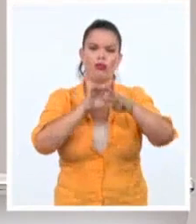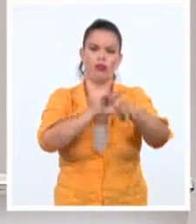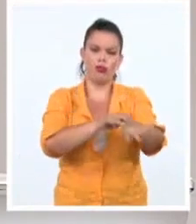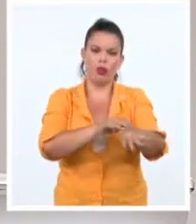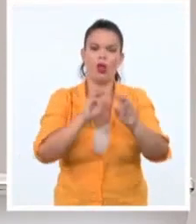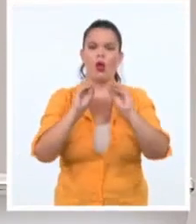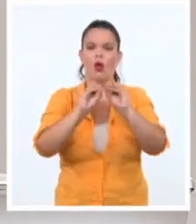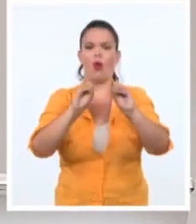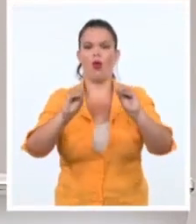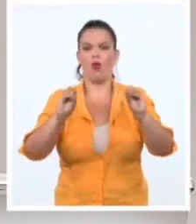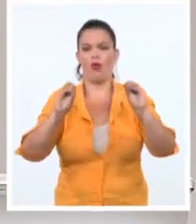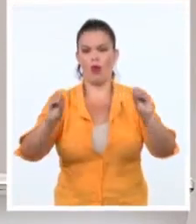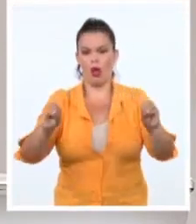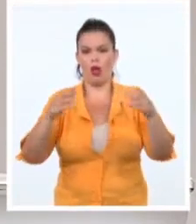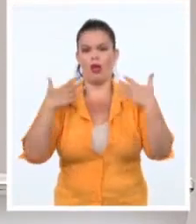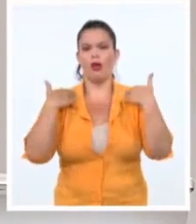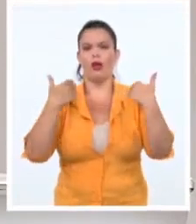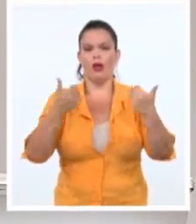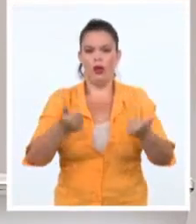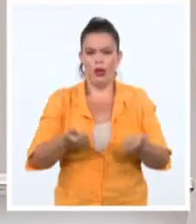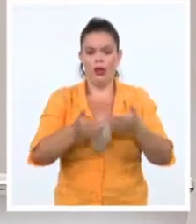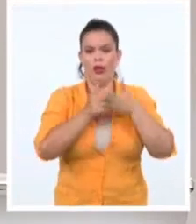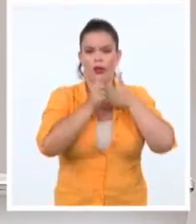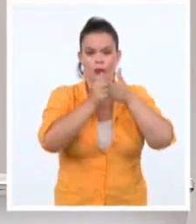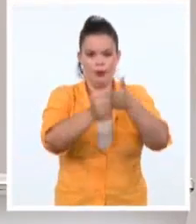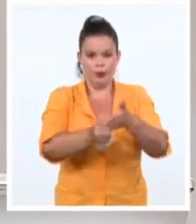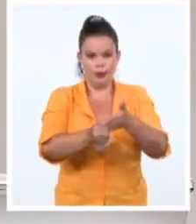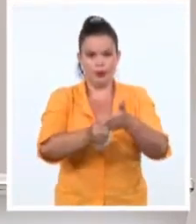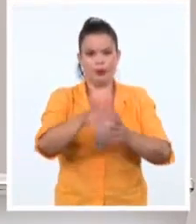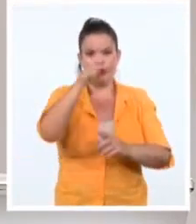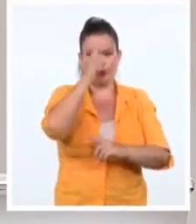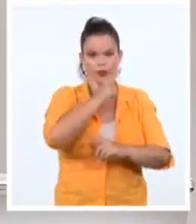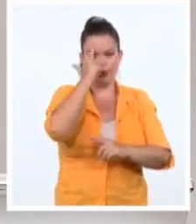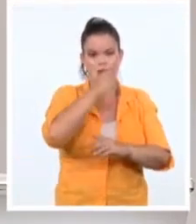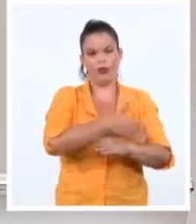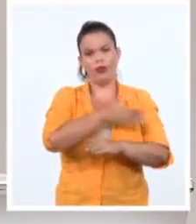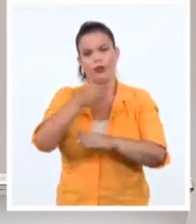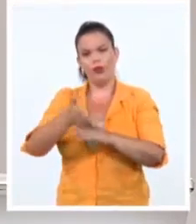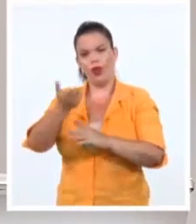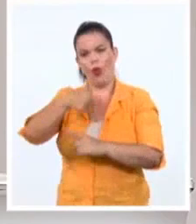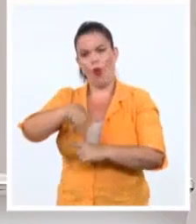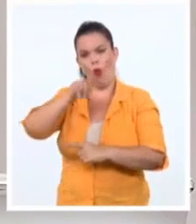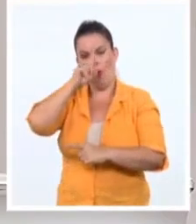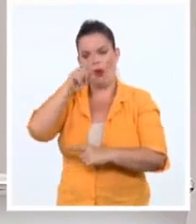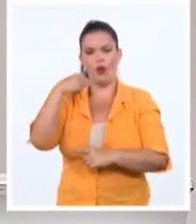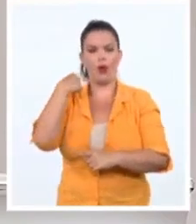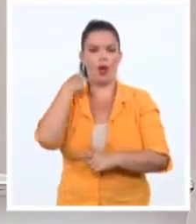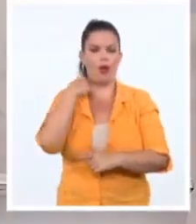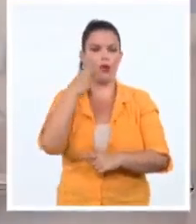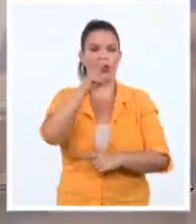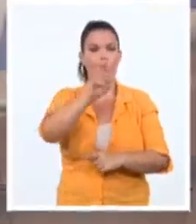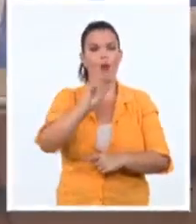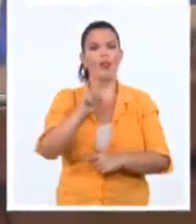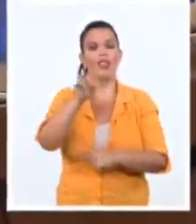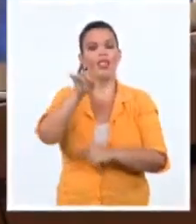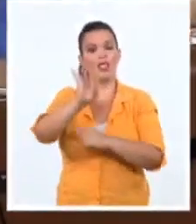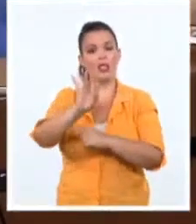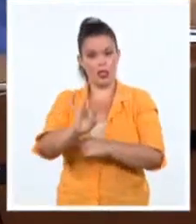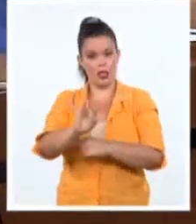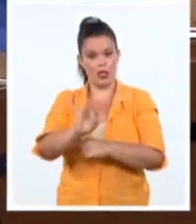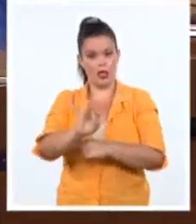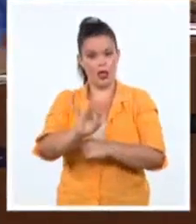promovidas por dirigentes de oposición entre abril y junio del 2017 se realizaron